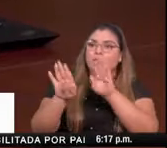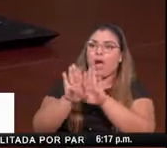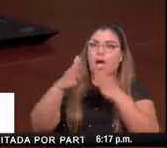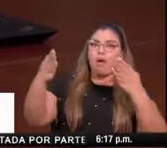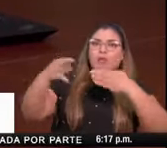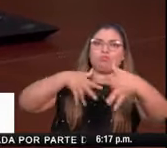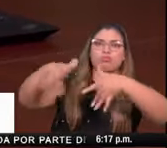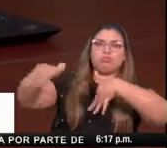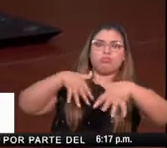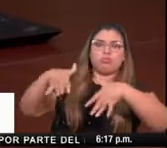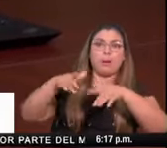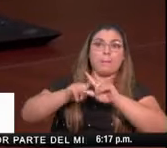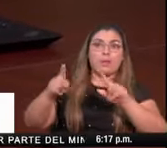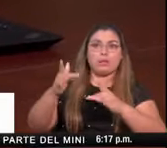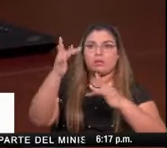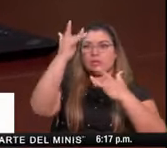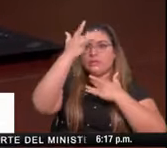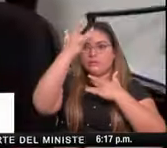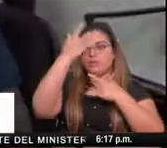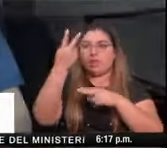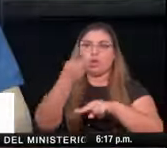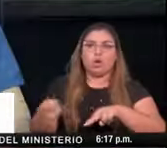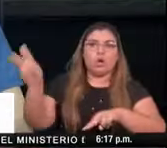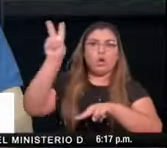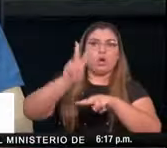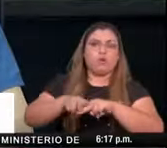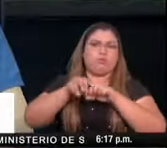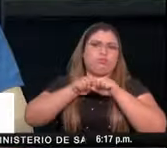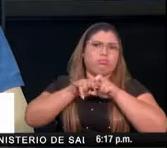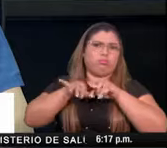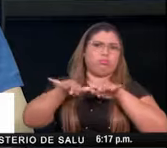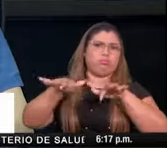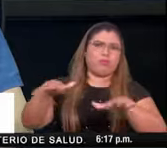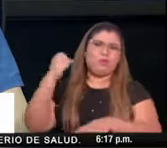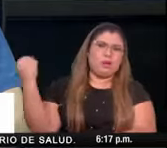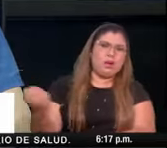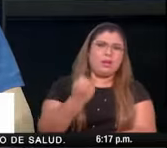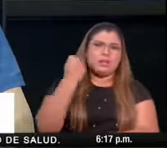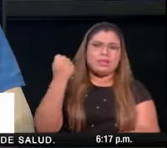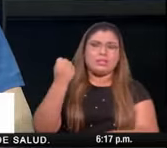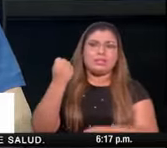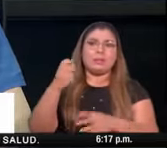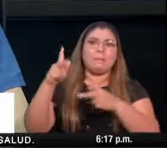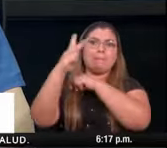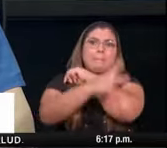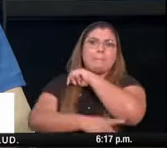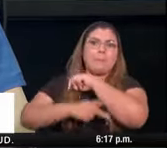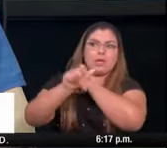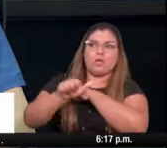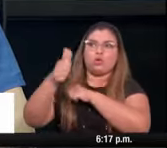han presentado mayor o menor medida repuntes de